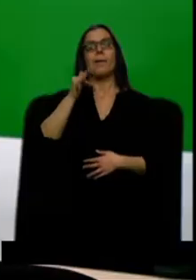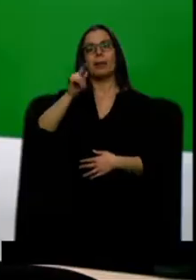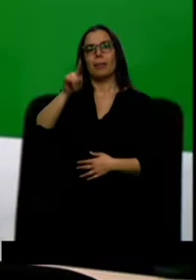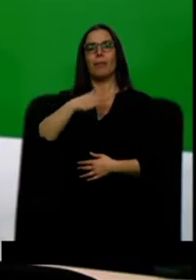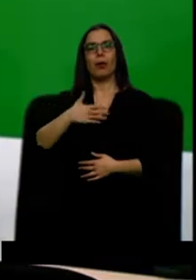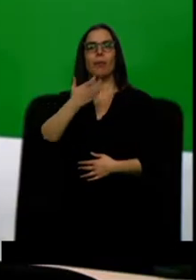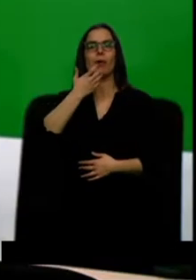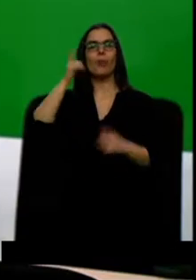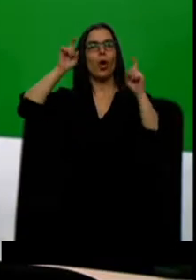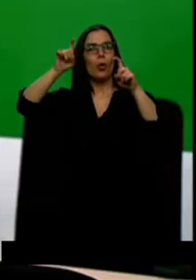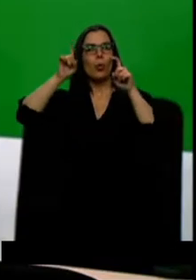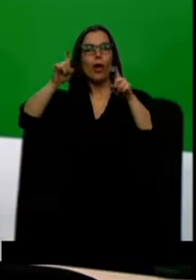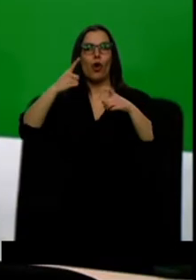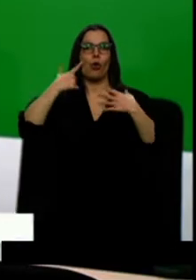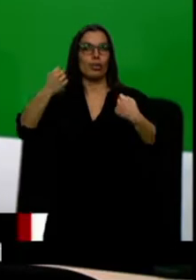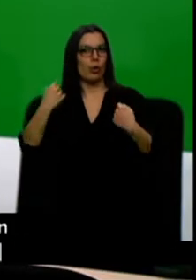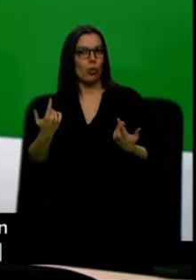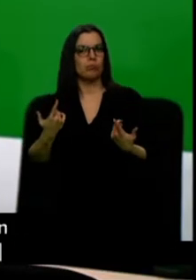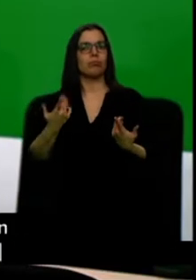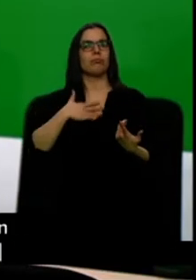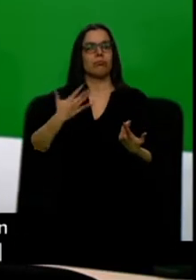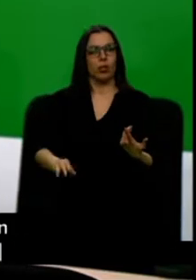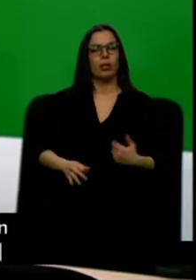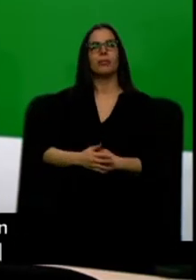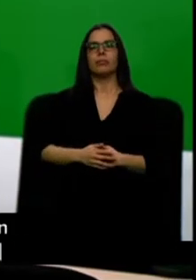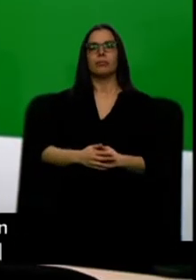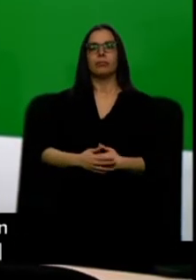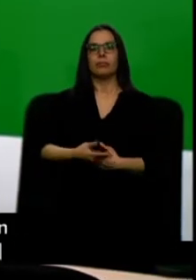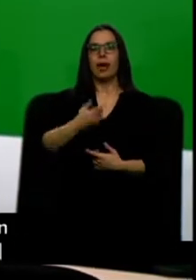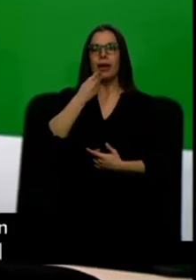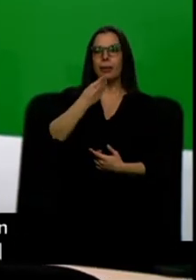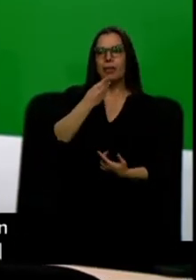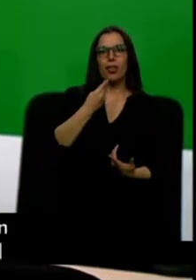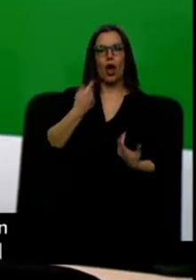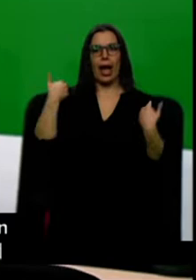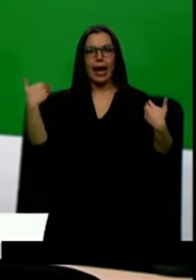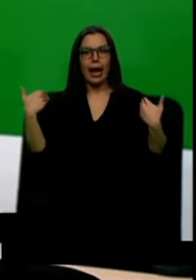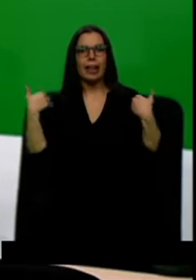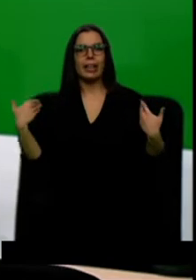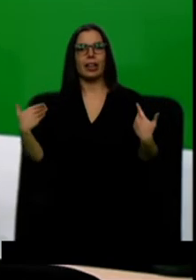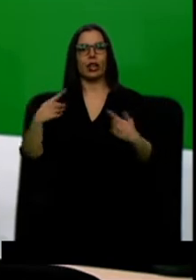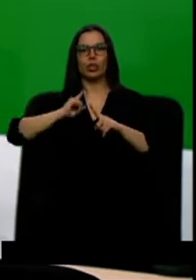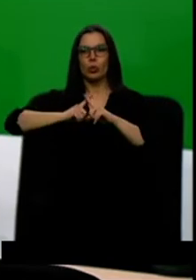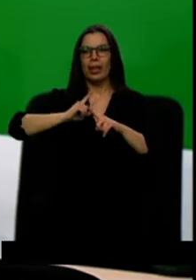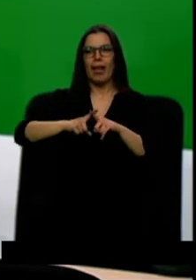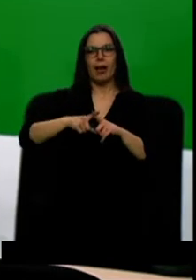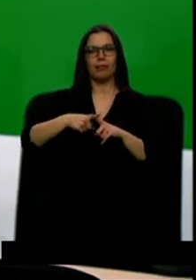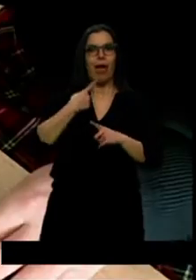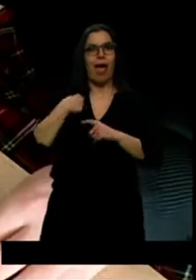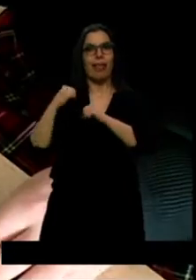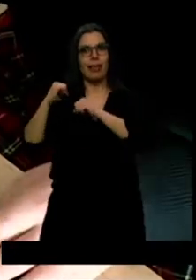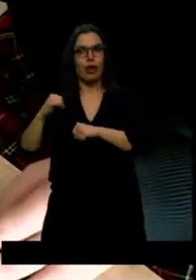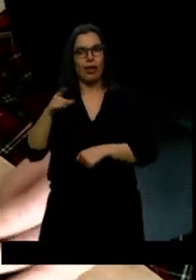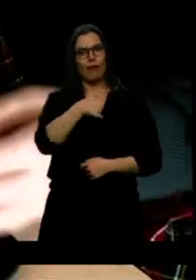alimentación, ejercicio, sexualidad, adicciones, es un papel relevante y fundamental.